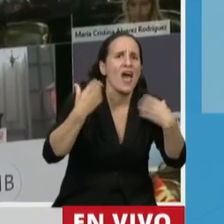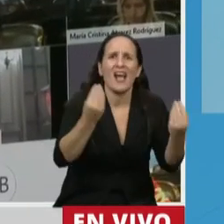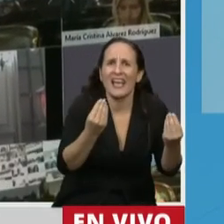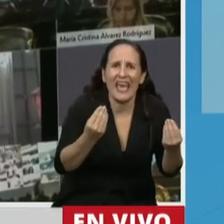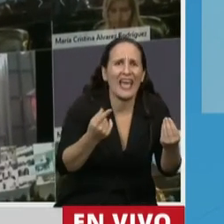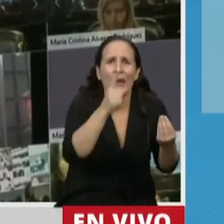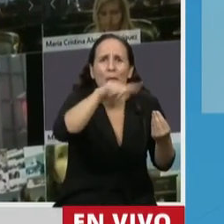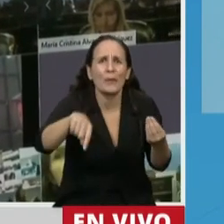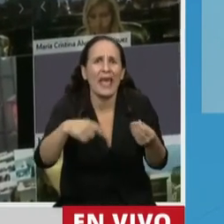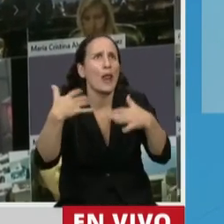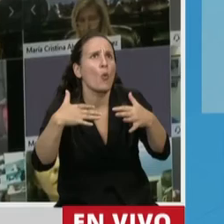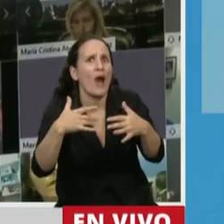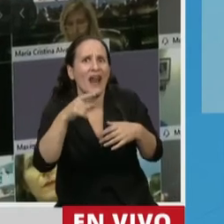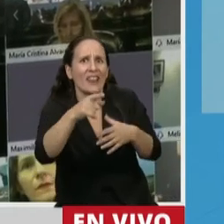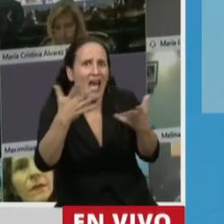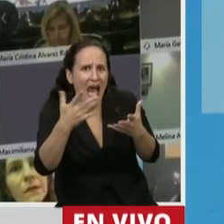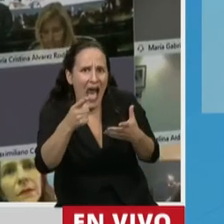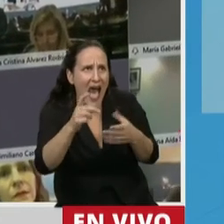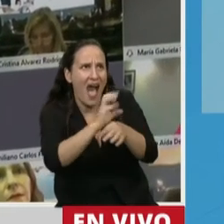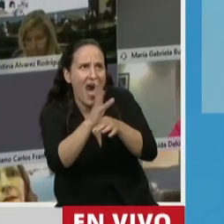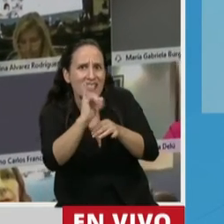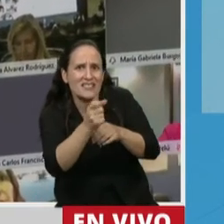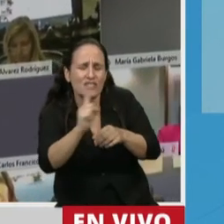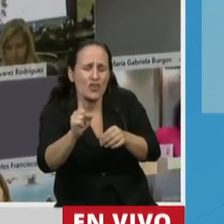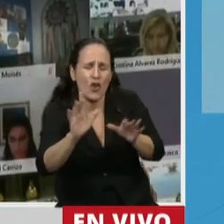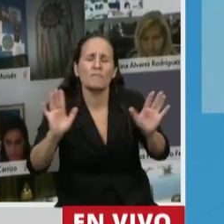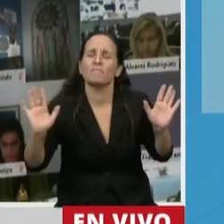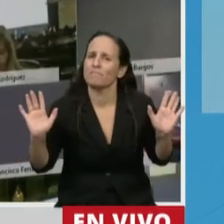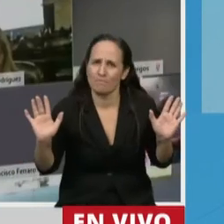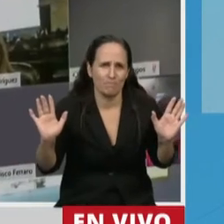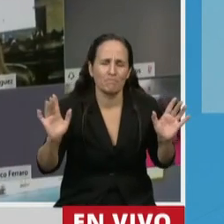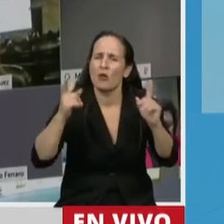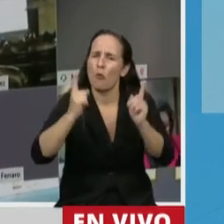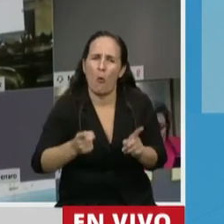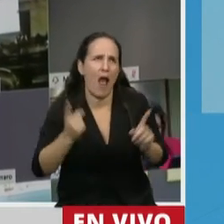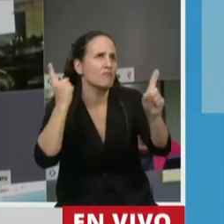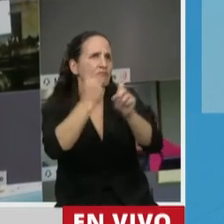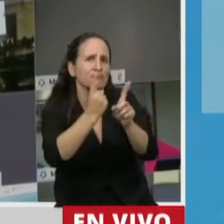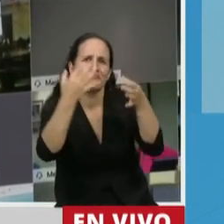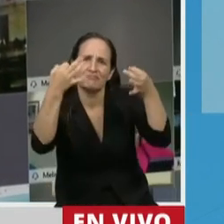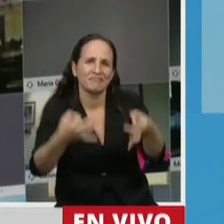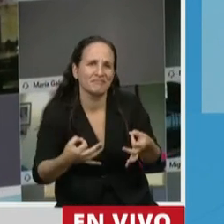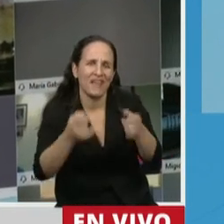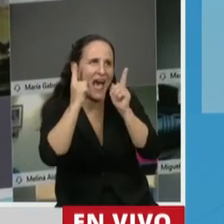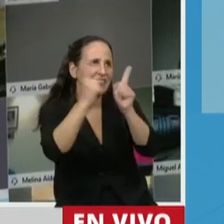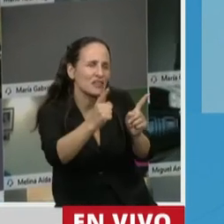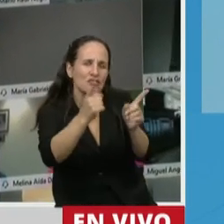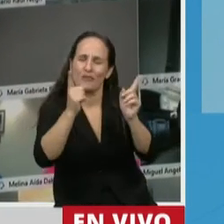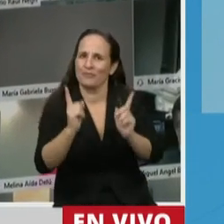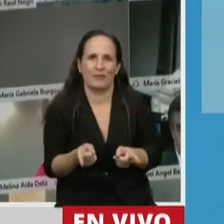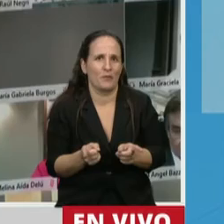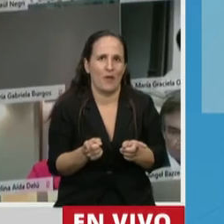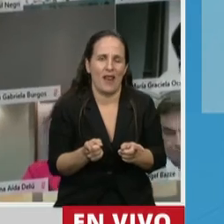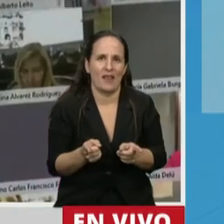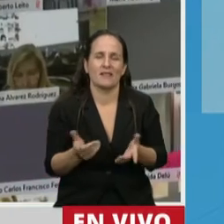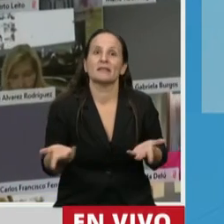si el que llega a la guardia puede ser o no portador de coronavirus. Y las consecuencias de esta actividad en muchos